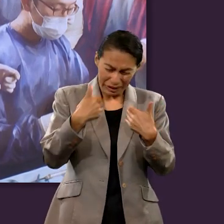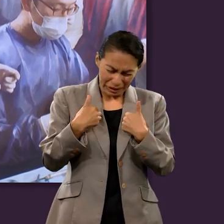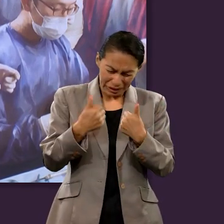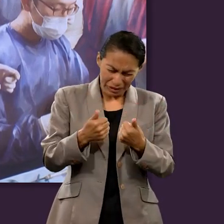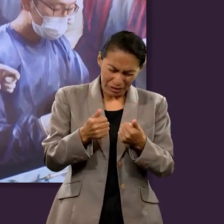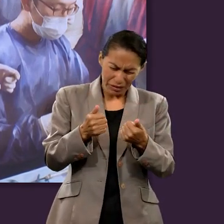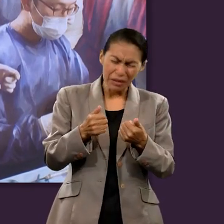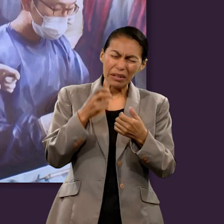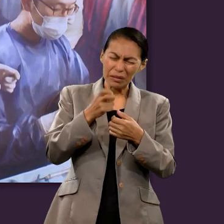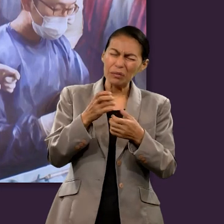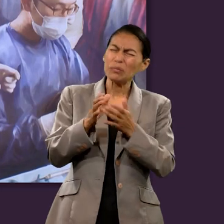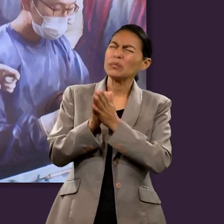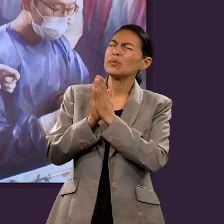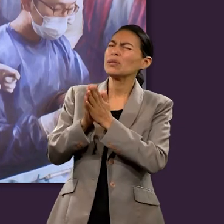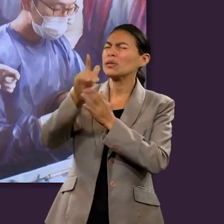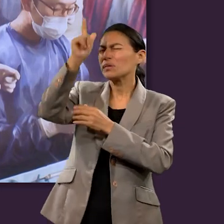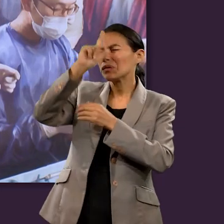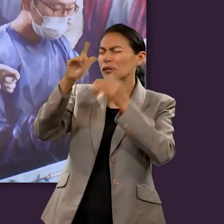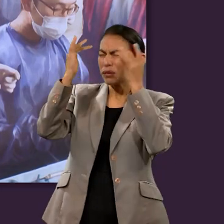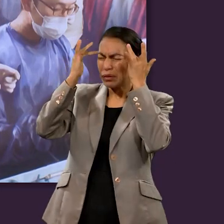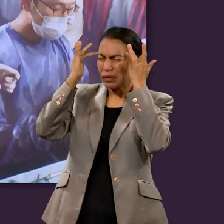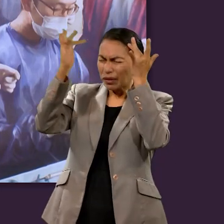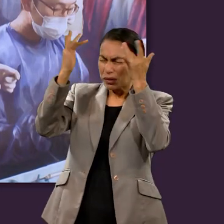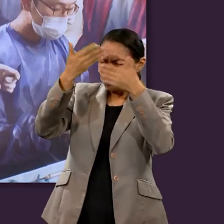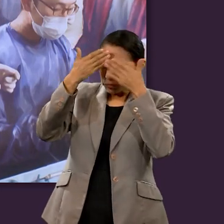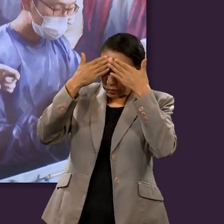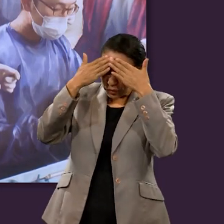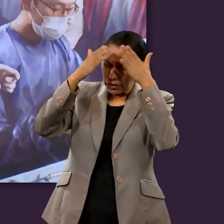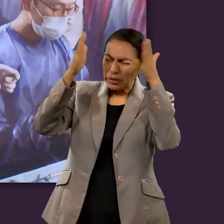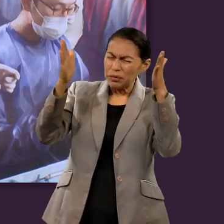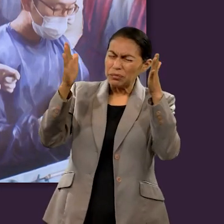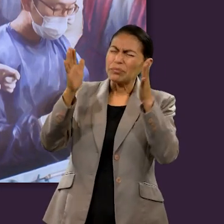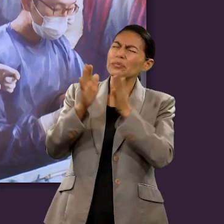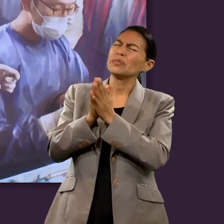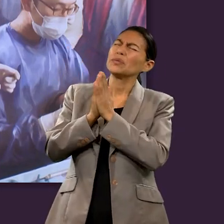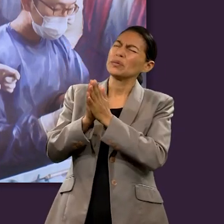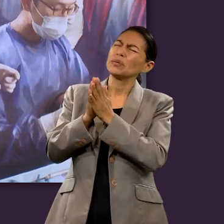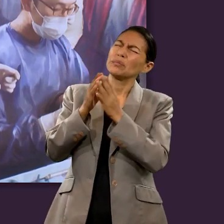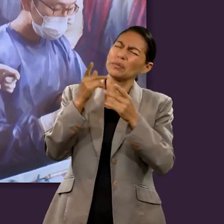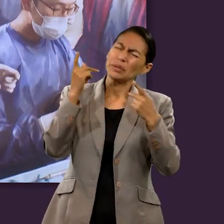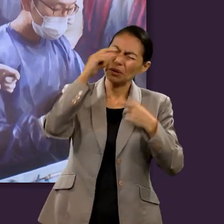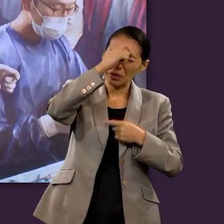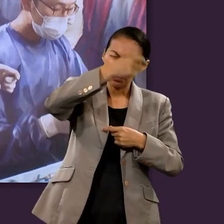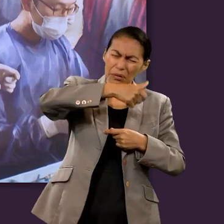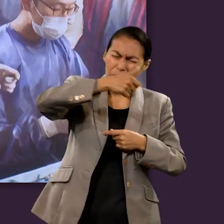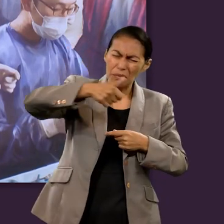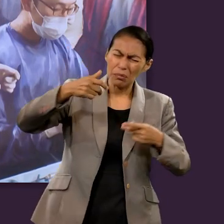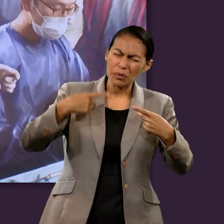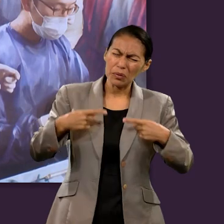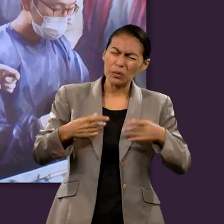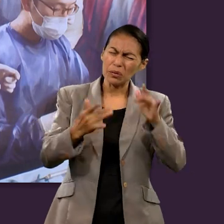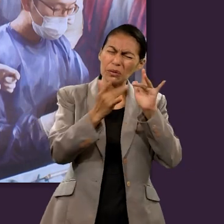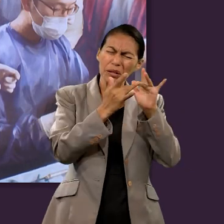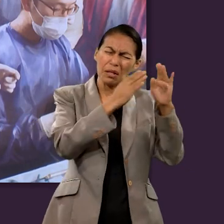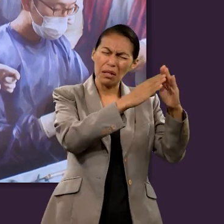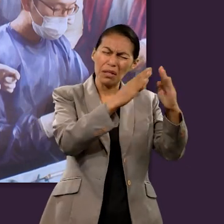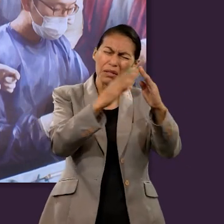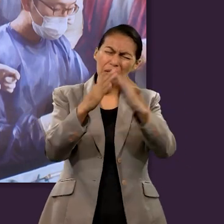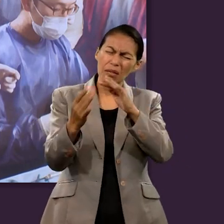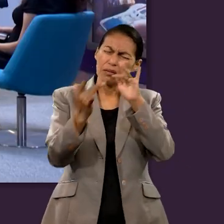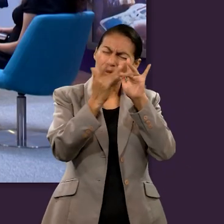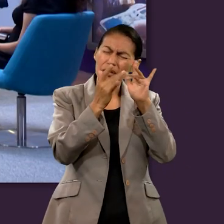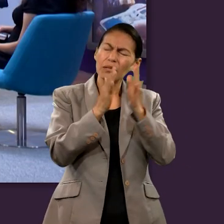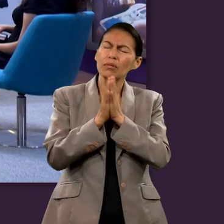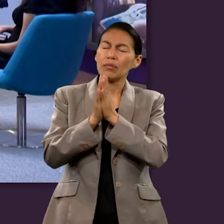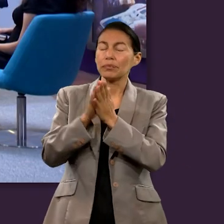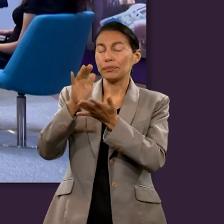difíciles, tú nos guíes y que tu Espíritu Santo esté con nosotros aquí y con las personas que están viendo en casa. Gracias por todo en el nombre